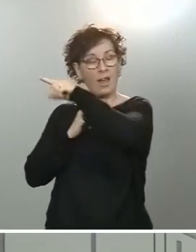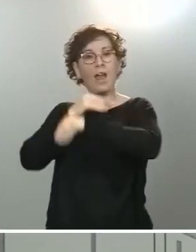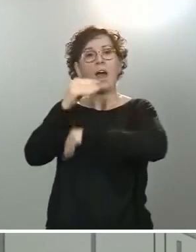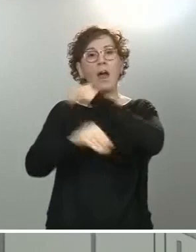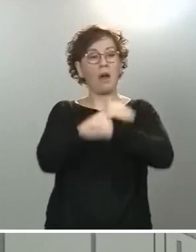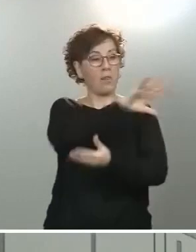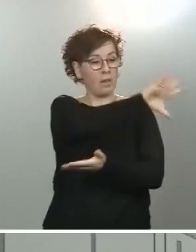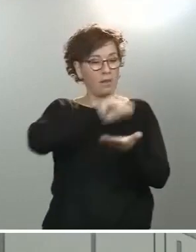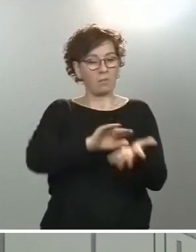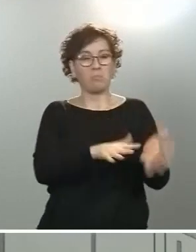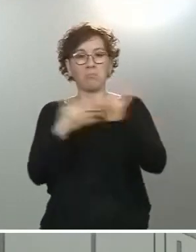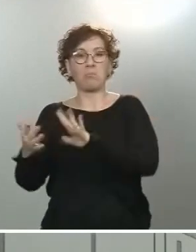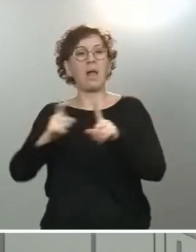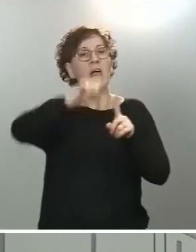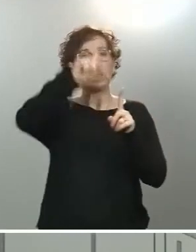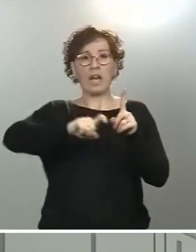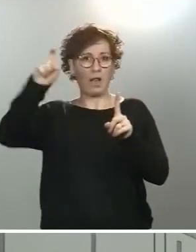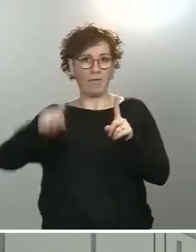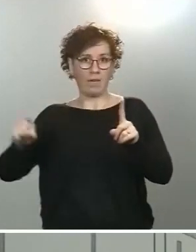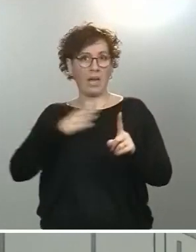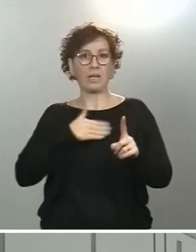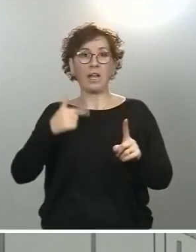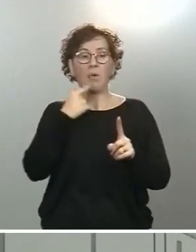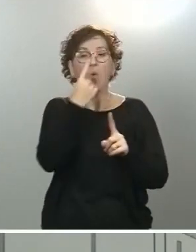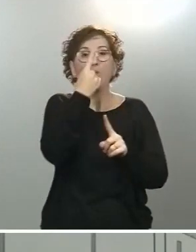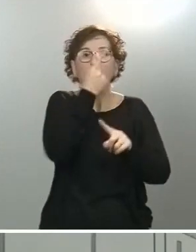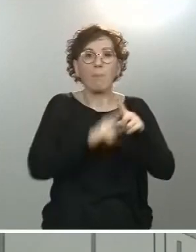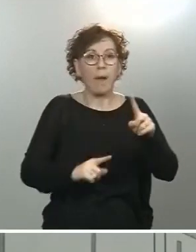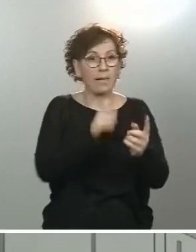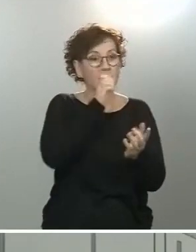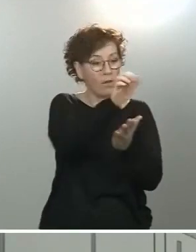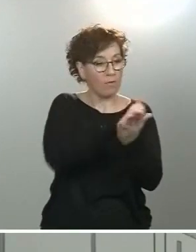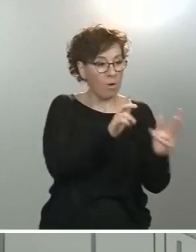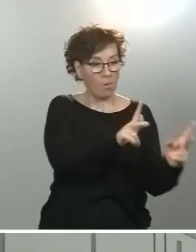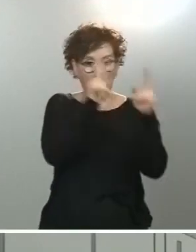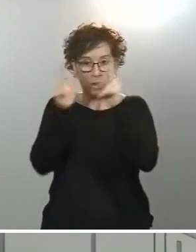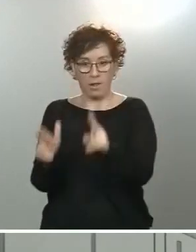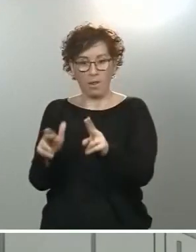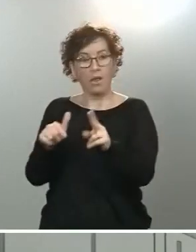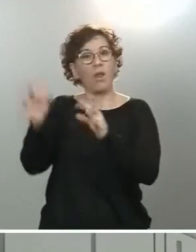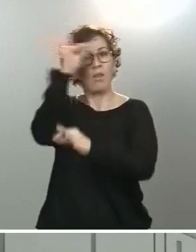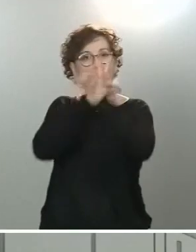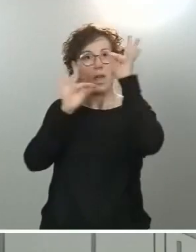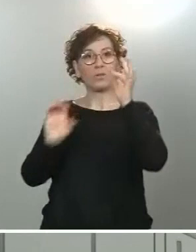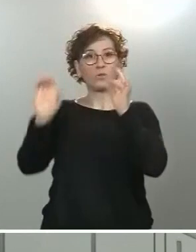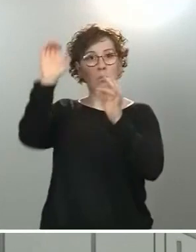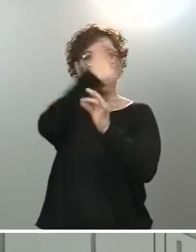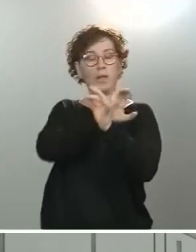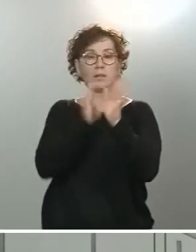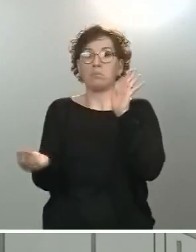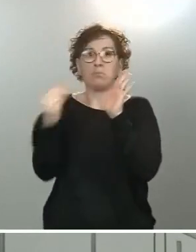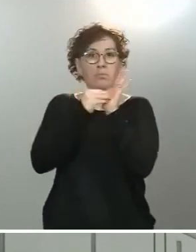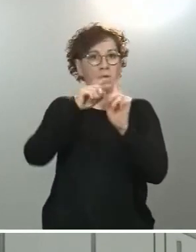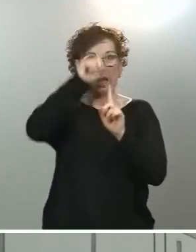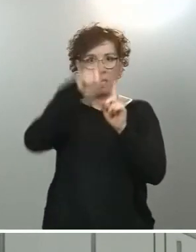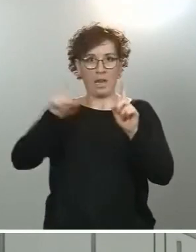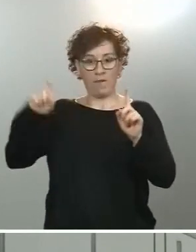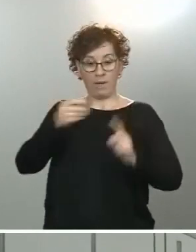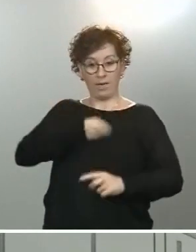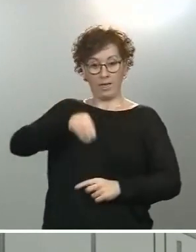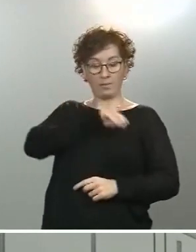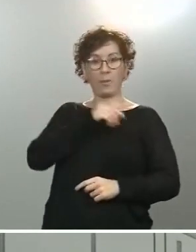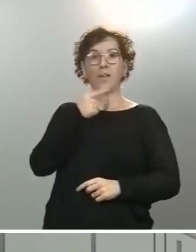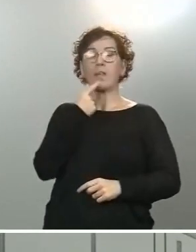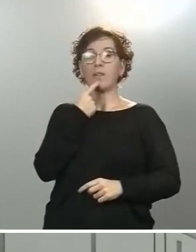pequeña sección del documento en la que aparece la información de datos por país. Y España informó de haber hecho 1.035.000